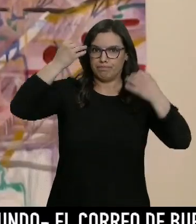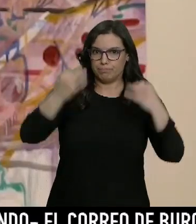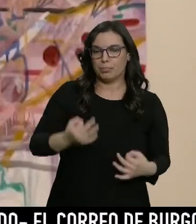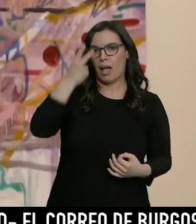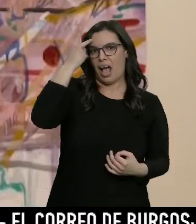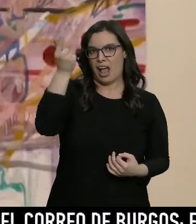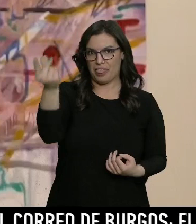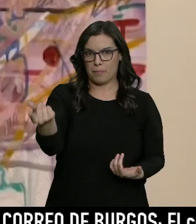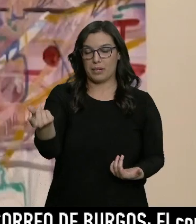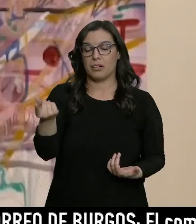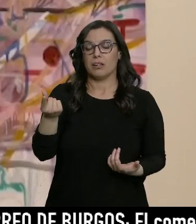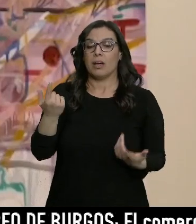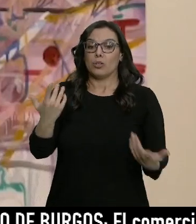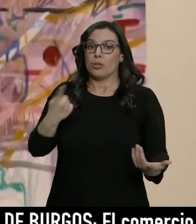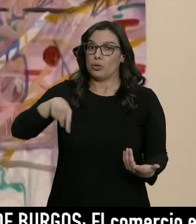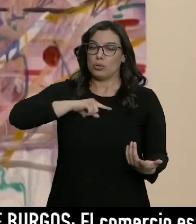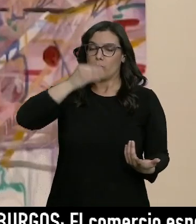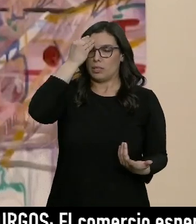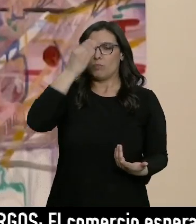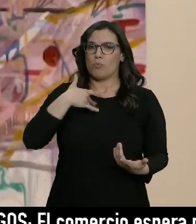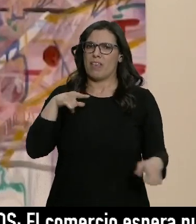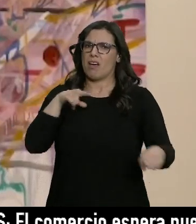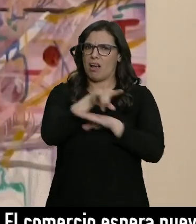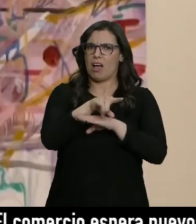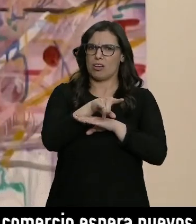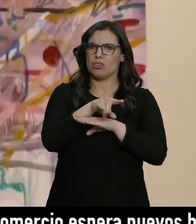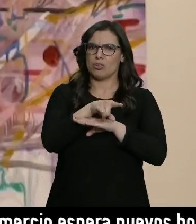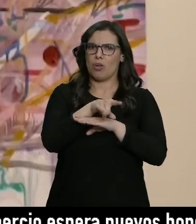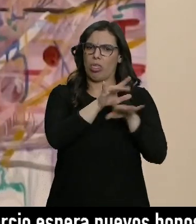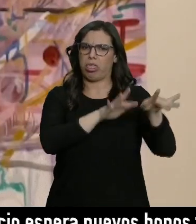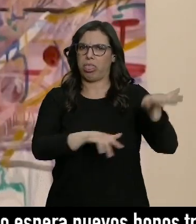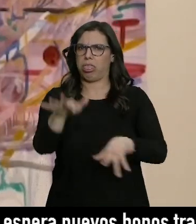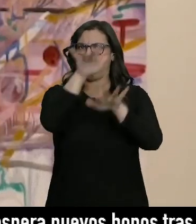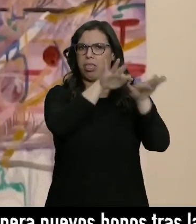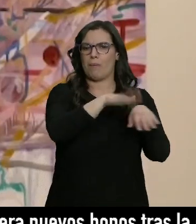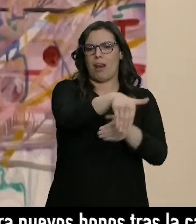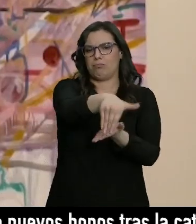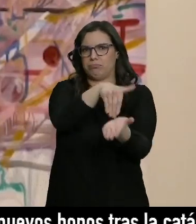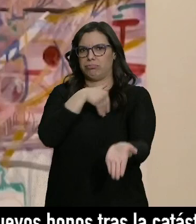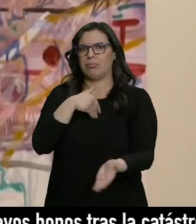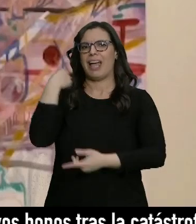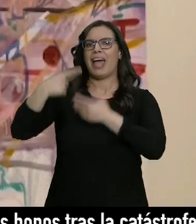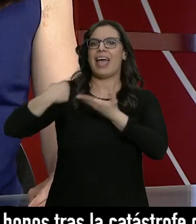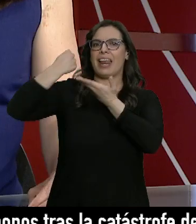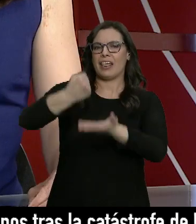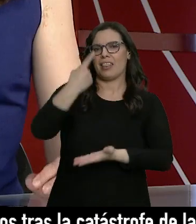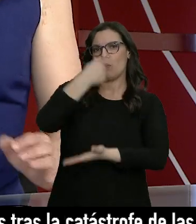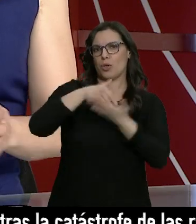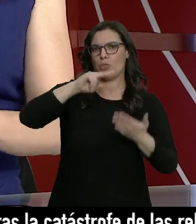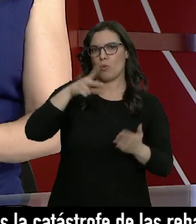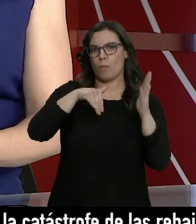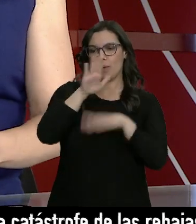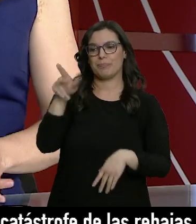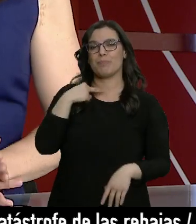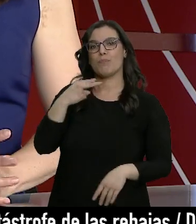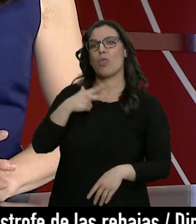un Alzheimer. Por lo tanto, entendemos que ha podido existir un engaño bastante con el fin de apropiarse de una herencia de más de un millón de euros. Bueno, pues